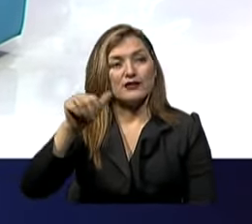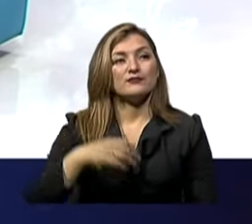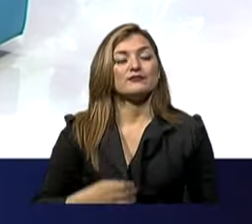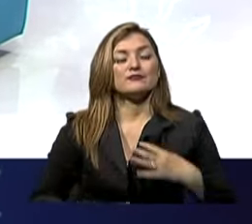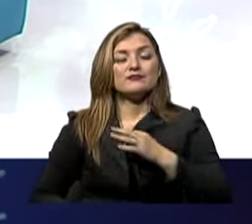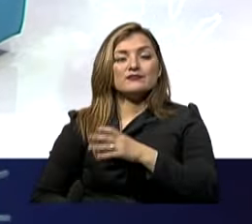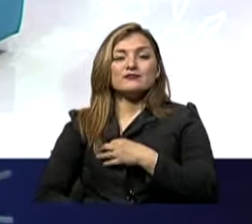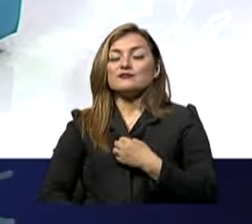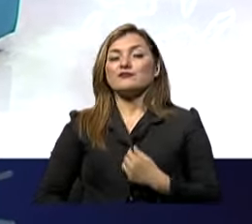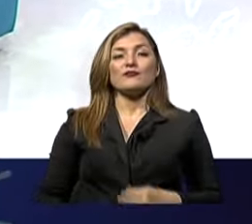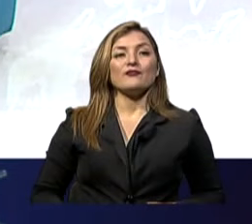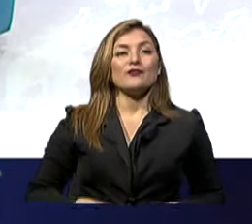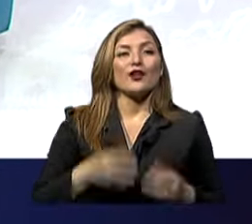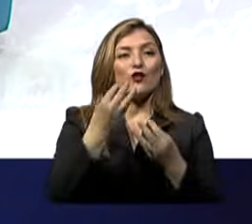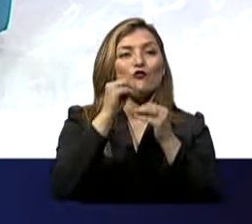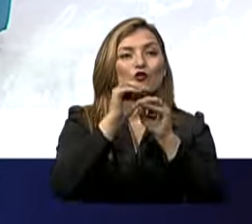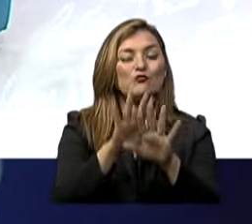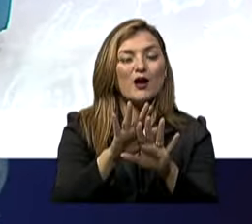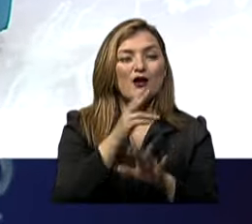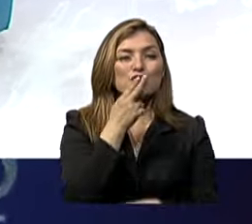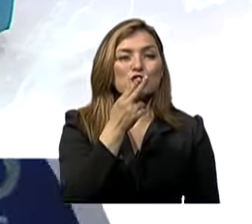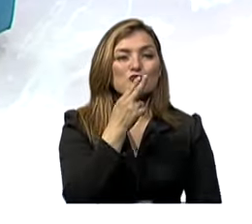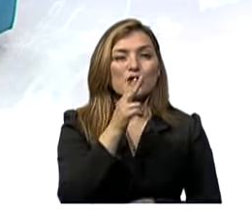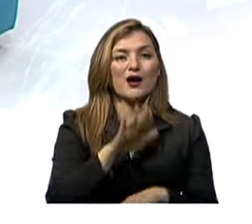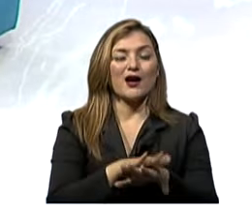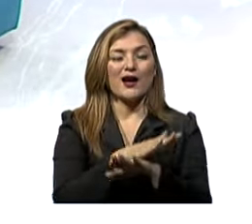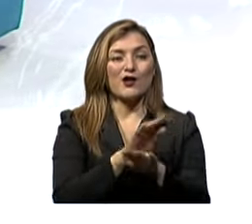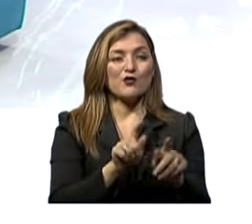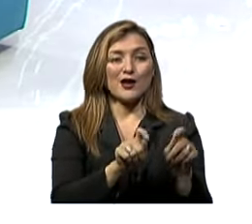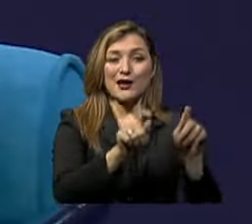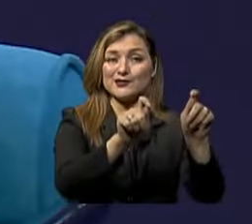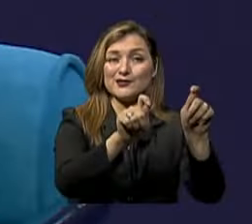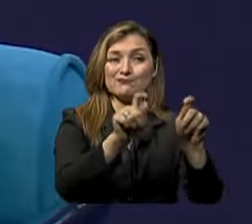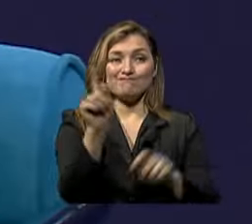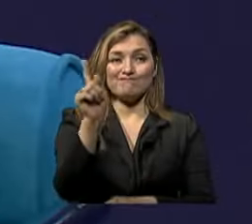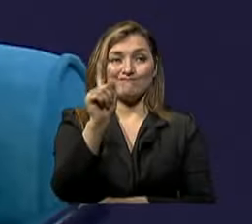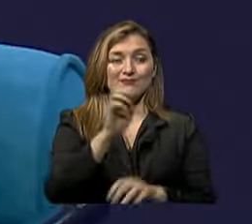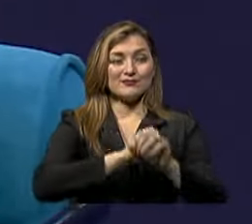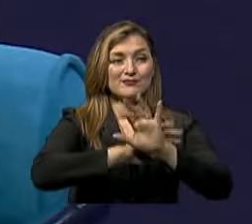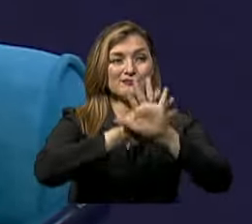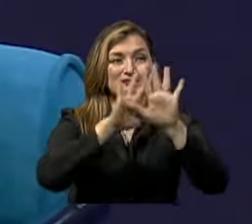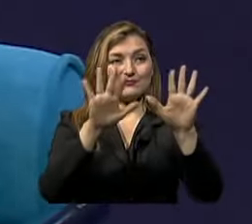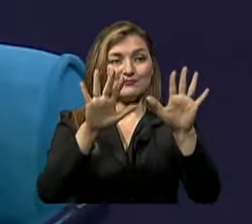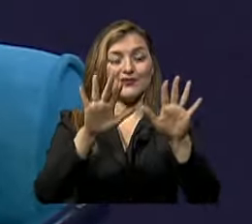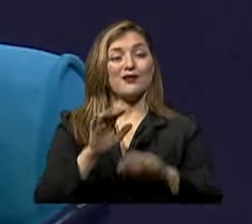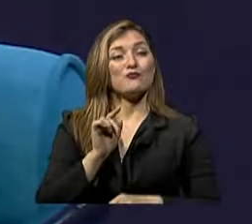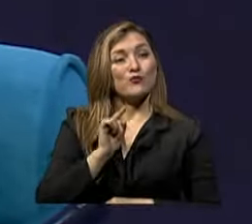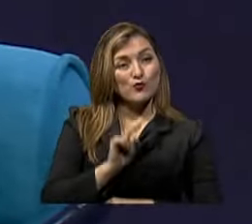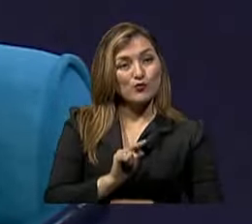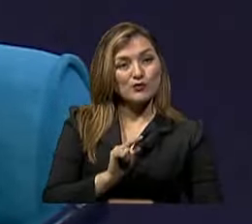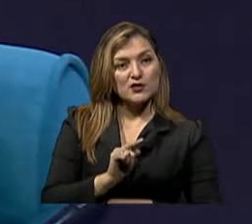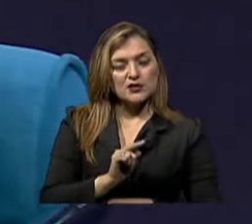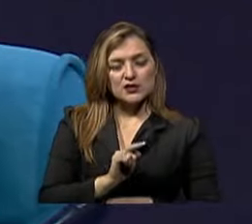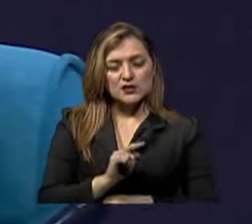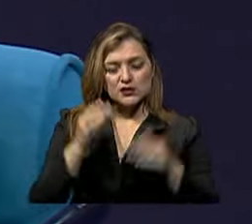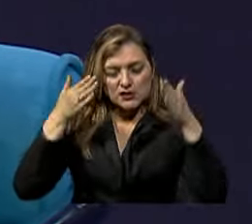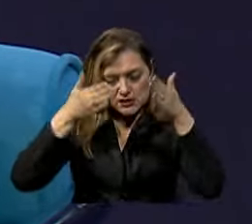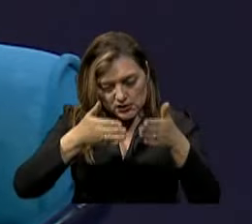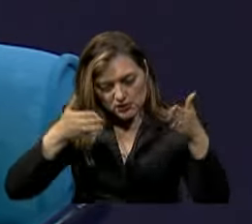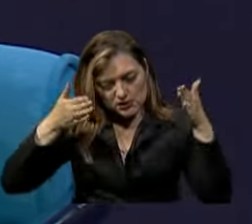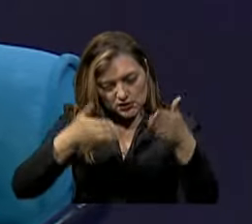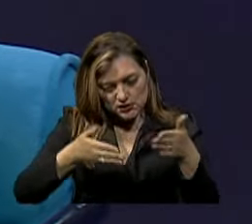para resaltar Que la nicotina No produce cáncer Es el primer elemento Que debe quedar claro Pero la nicotina Es adictiva Y de ahí